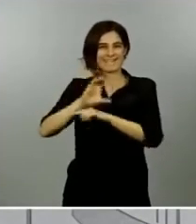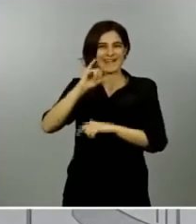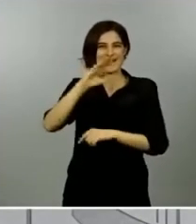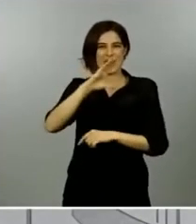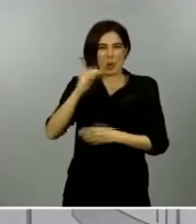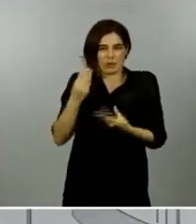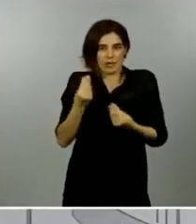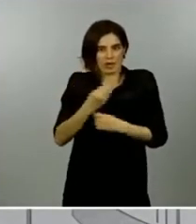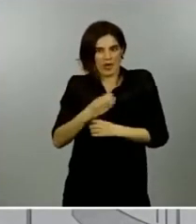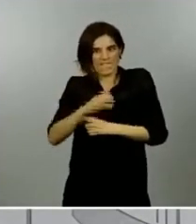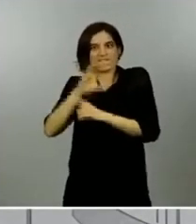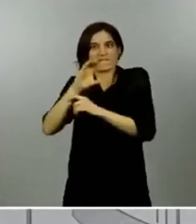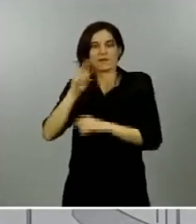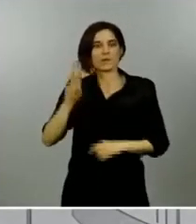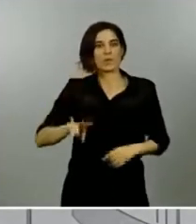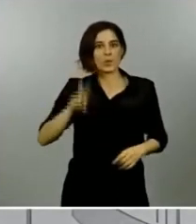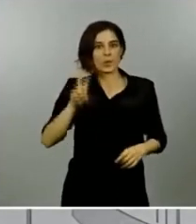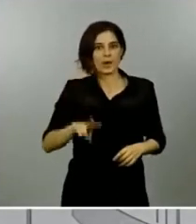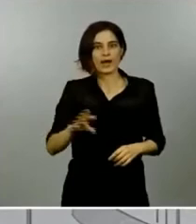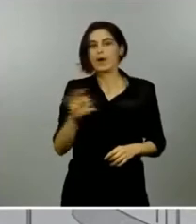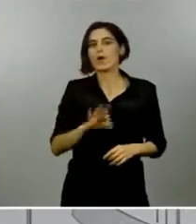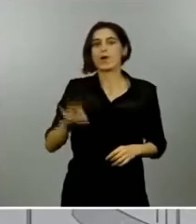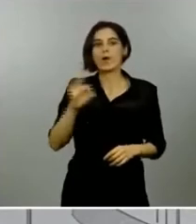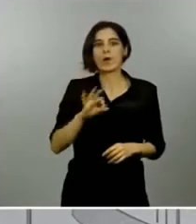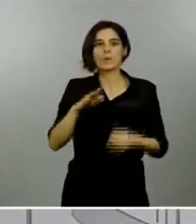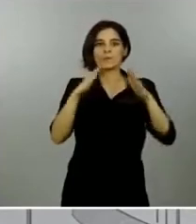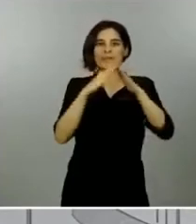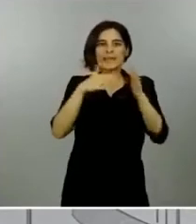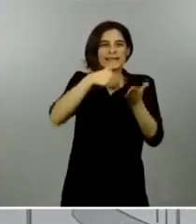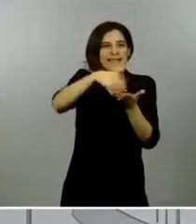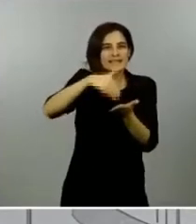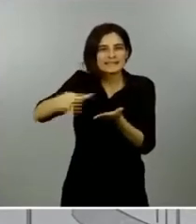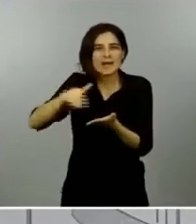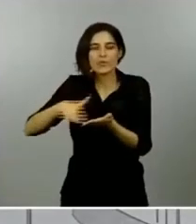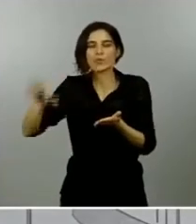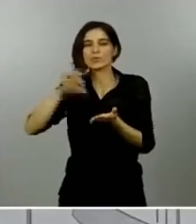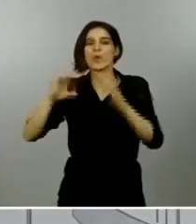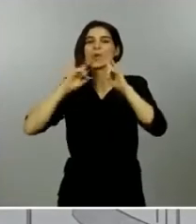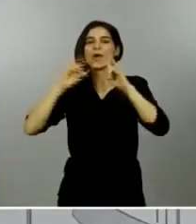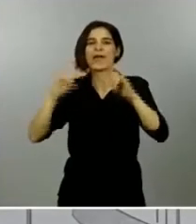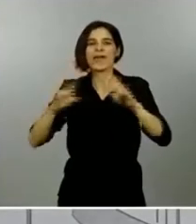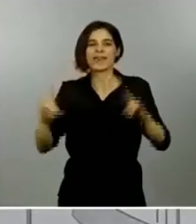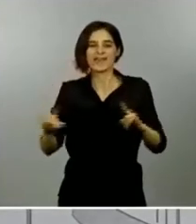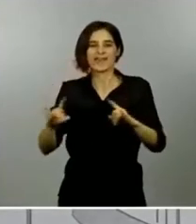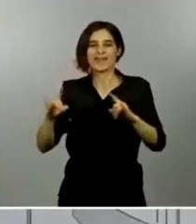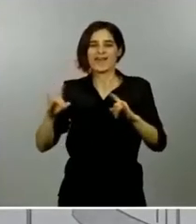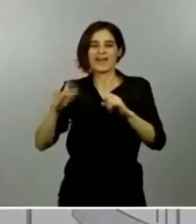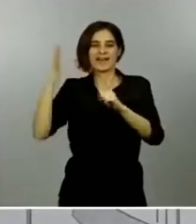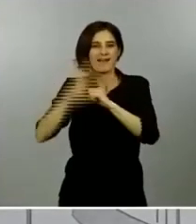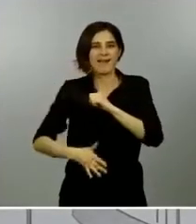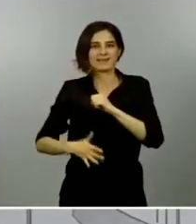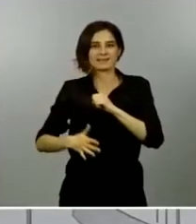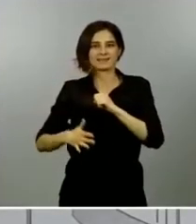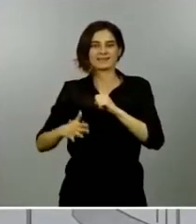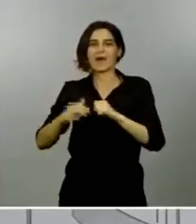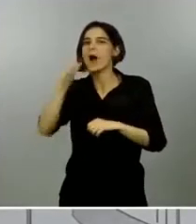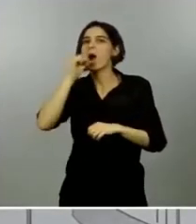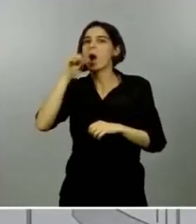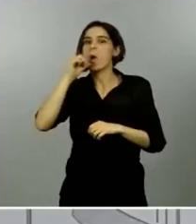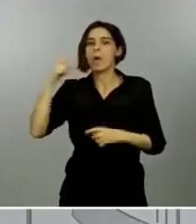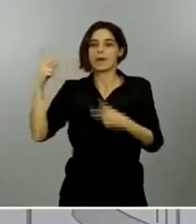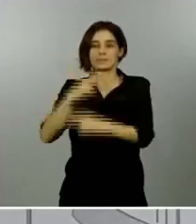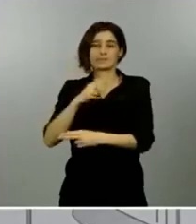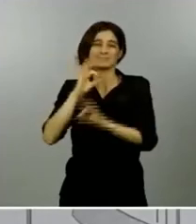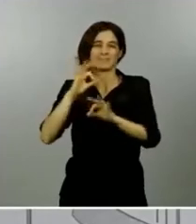suspendido de modo generalizado los desahucios ni los cortes de energía a las familias que han devenido en situación de vulnerabilidad como consecuencia